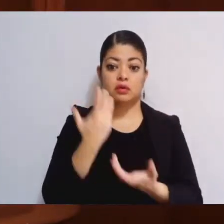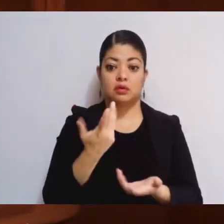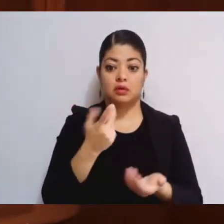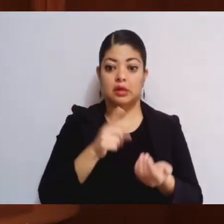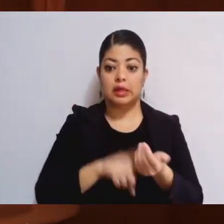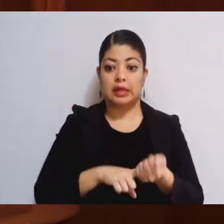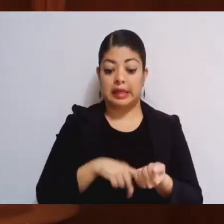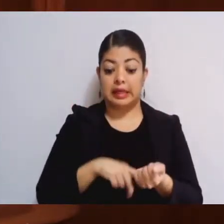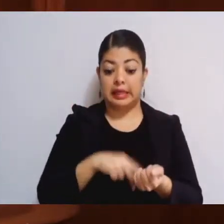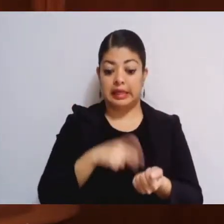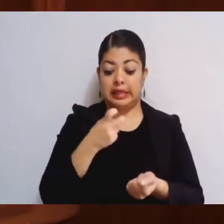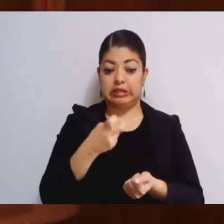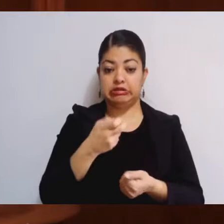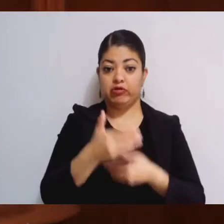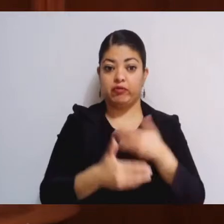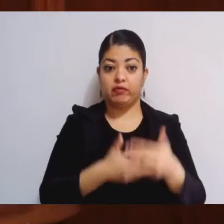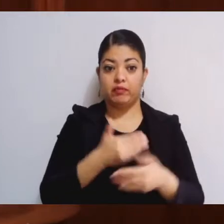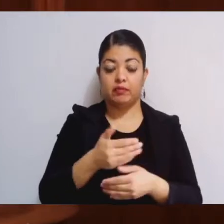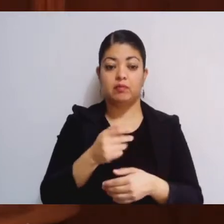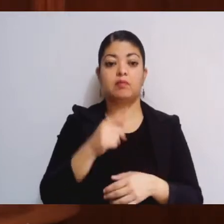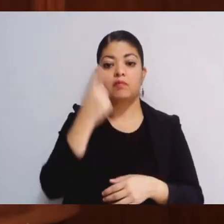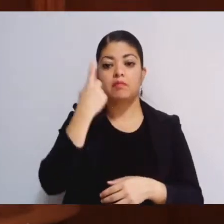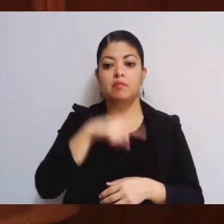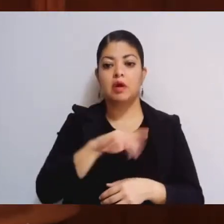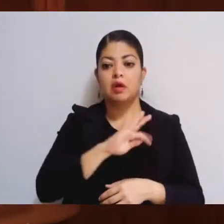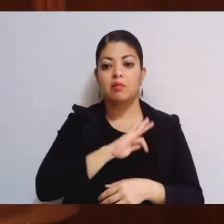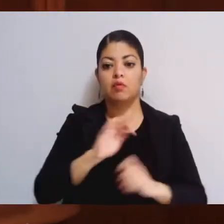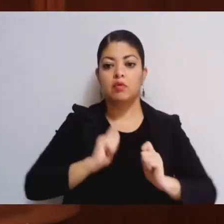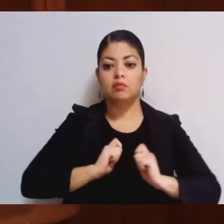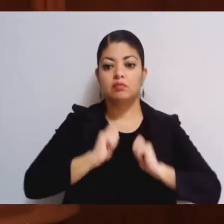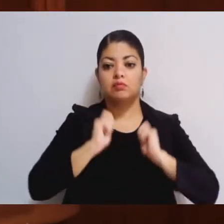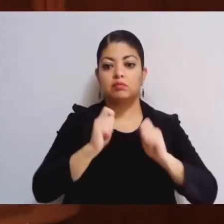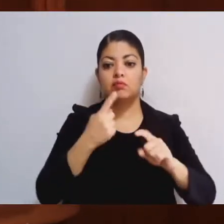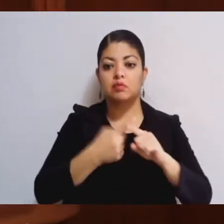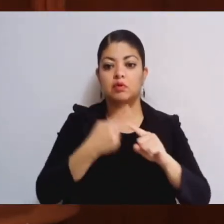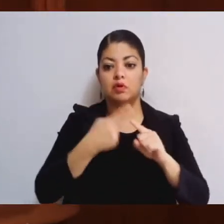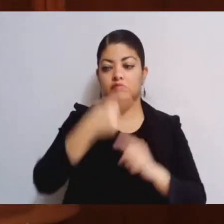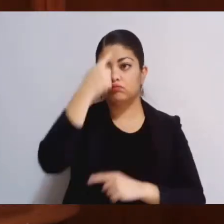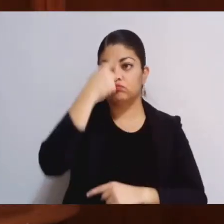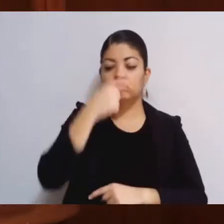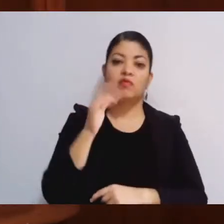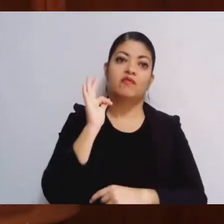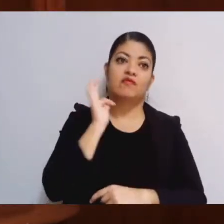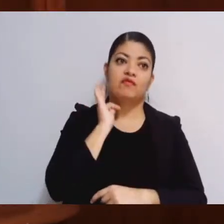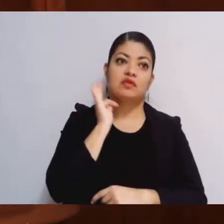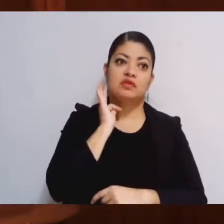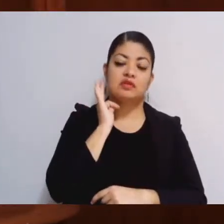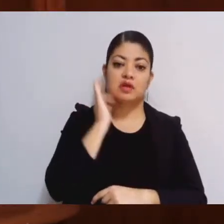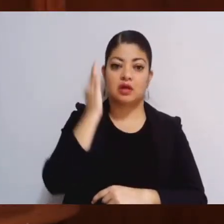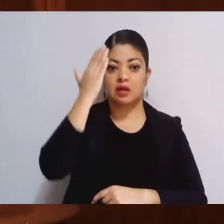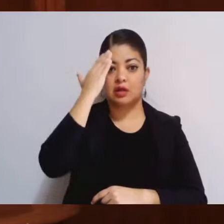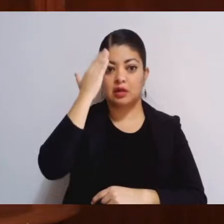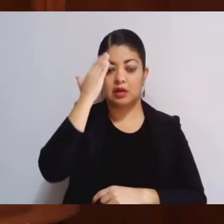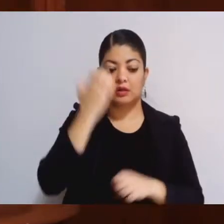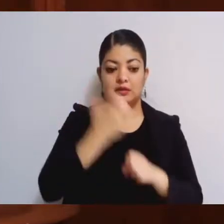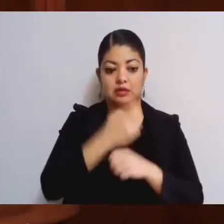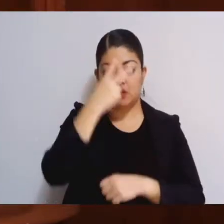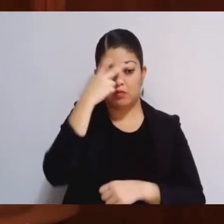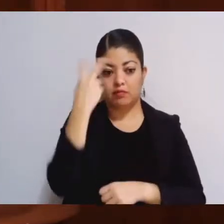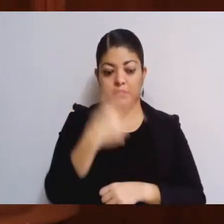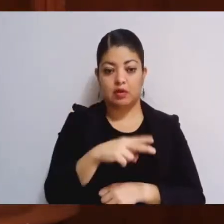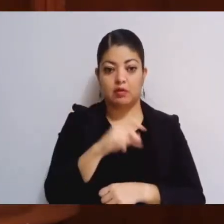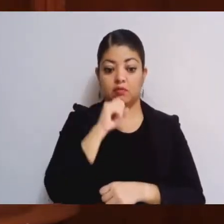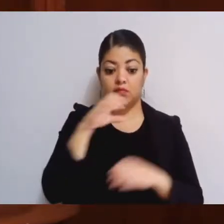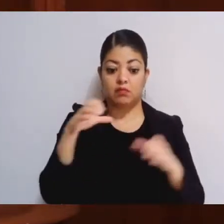en lo conducente del proceso para designar a la o el Fiscal General de Justicia del Estado de México, quienes formamos la